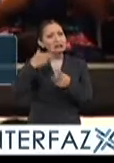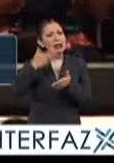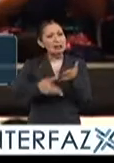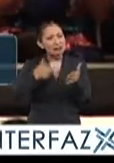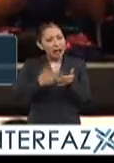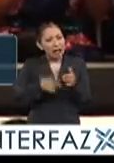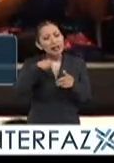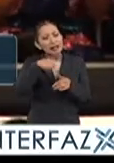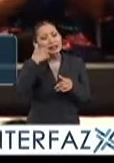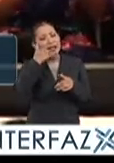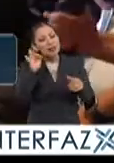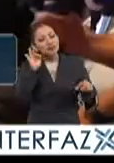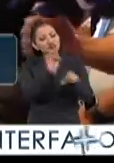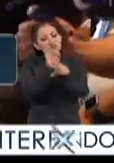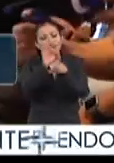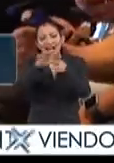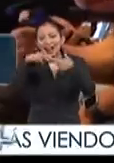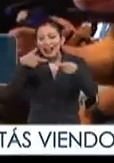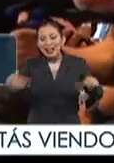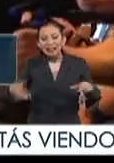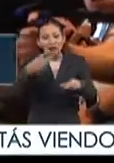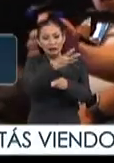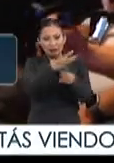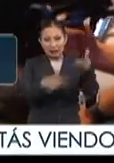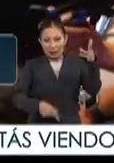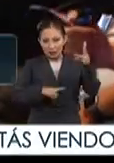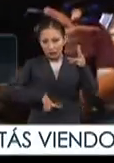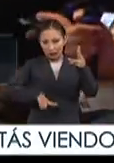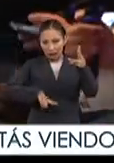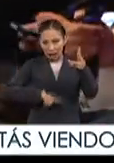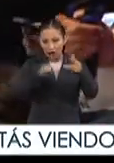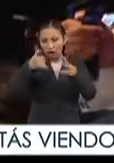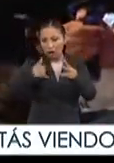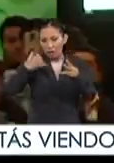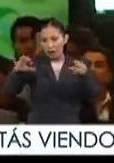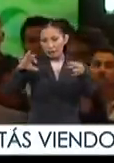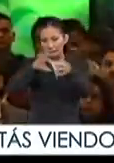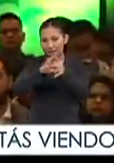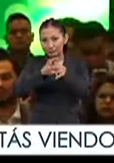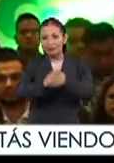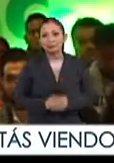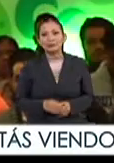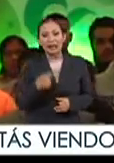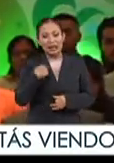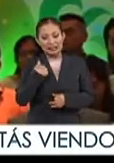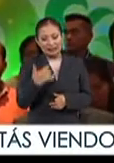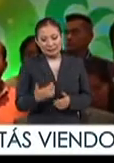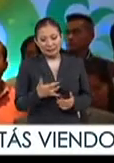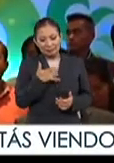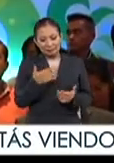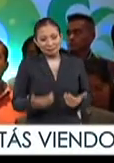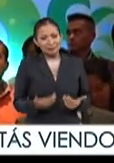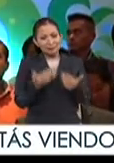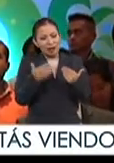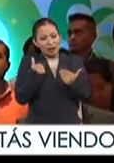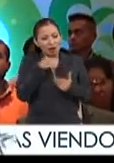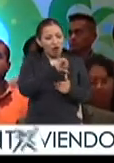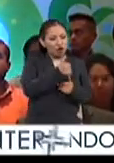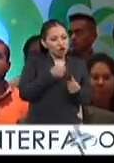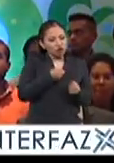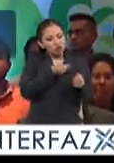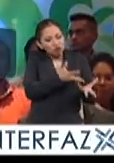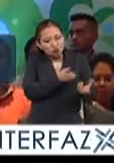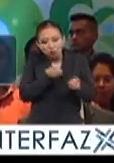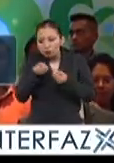talleres, donde se busca fortalecer el vínculo entre los tres órdenes de gobierno y los jóvenes. Es la inspiración de unos y otros